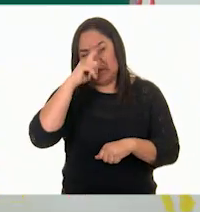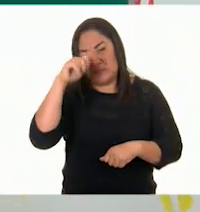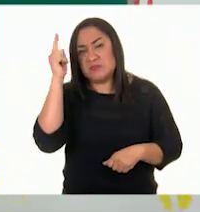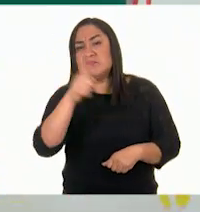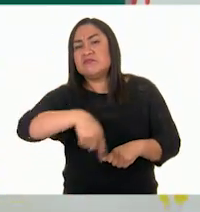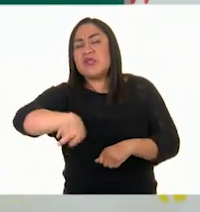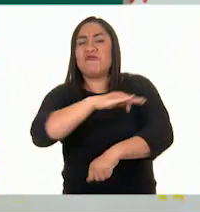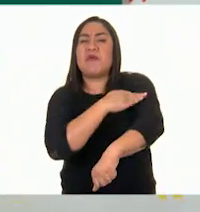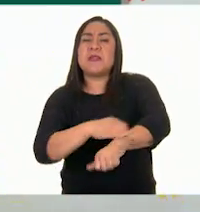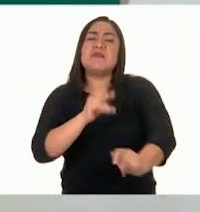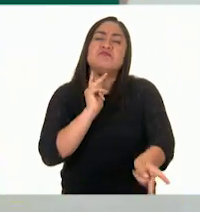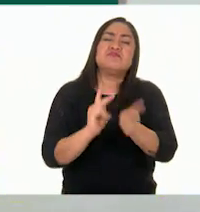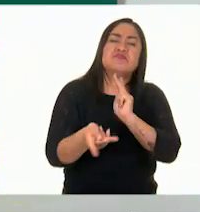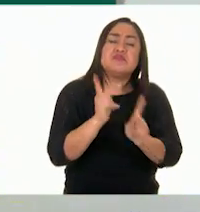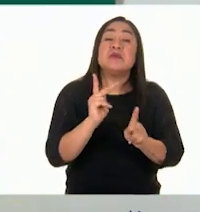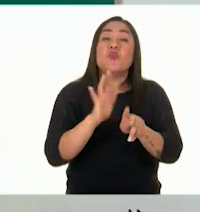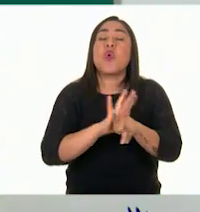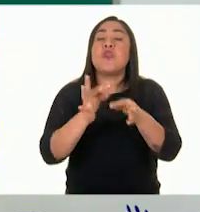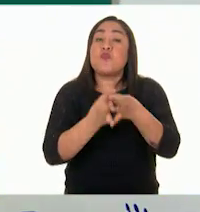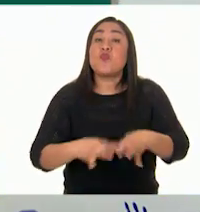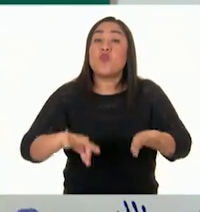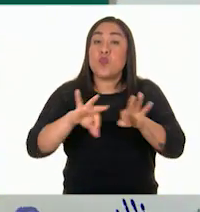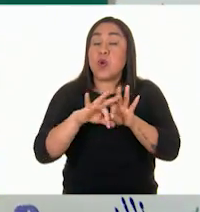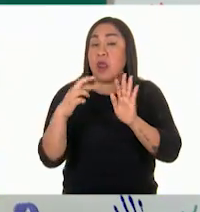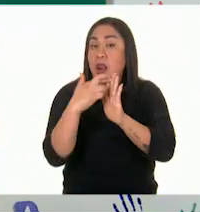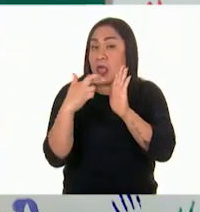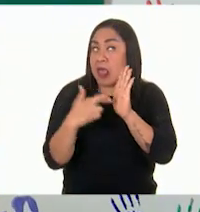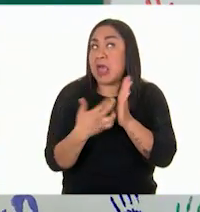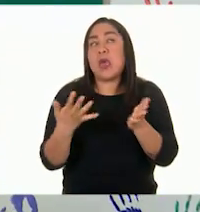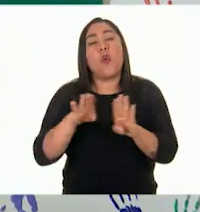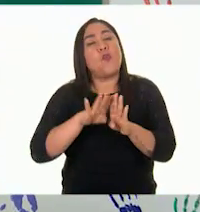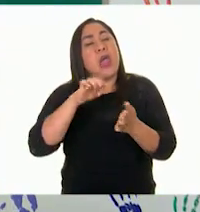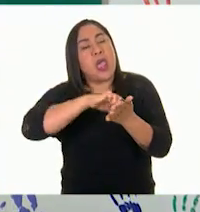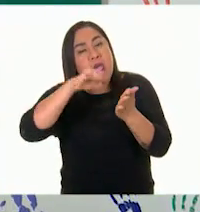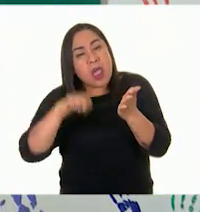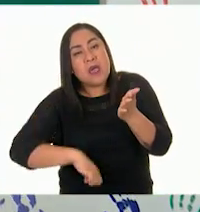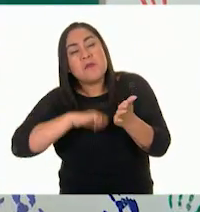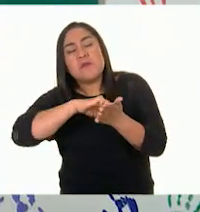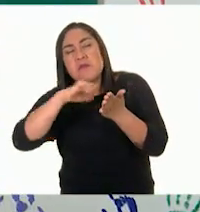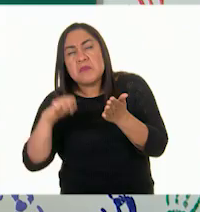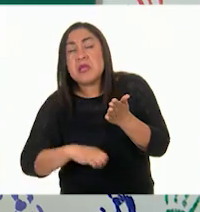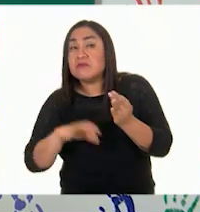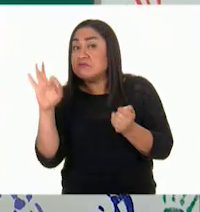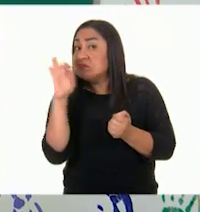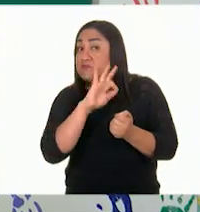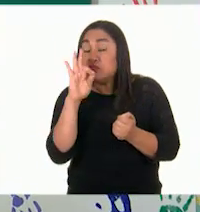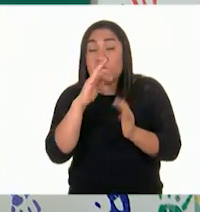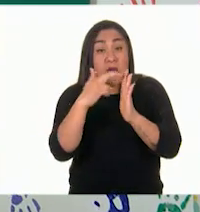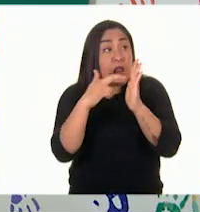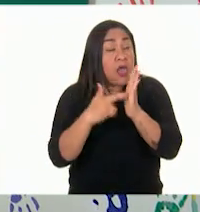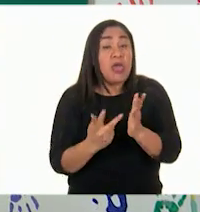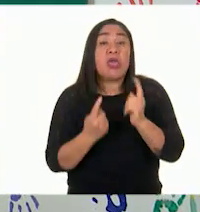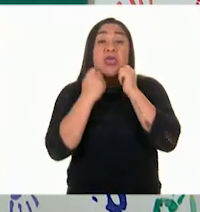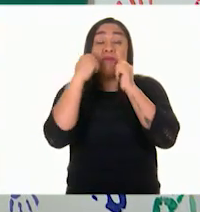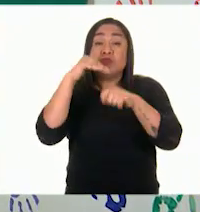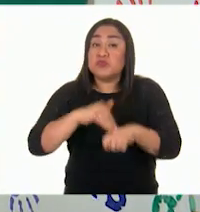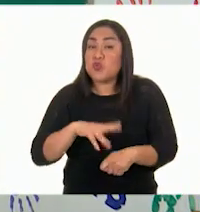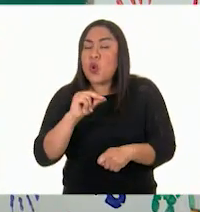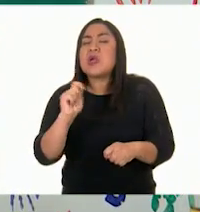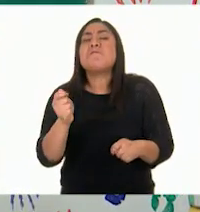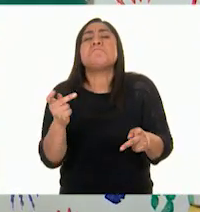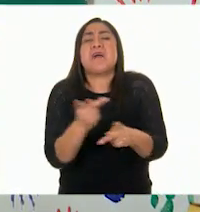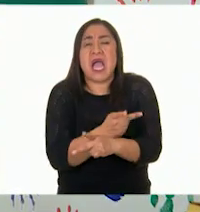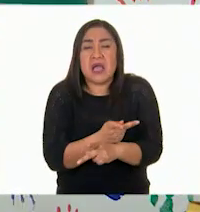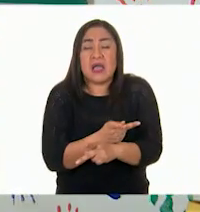sobre la importancia que tienen las reglas para convivir, den ejemplos de lo que pasa cuando no se cumple alguna regla o acuerdo y de igual